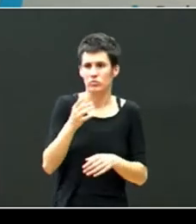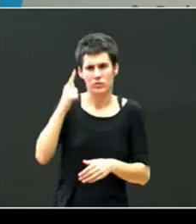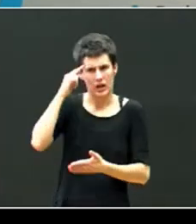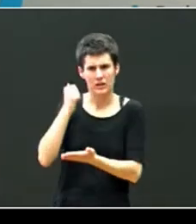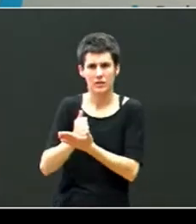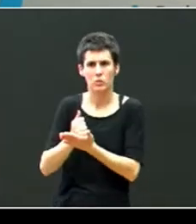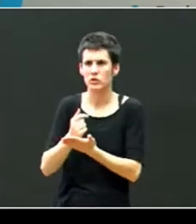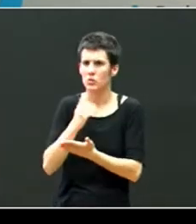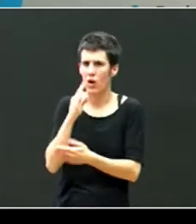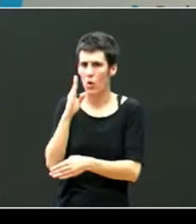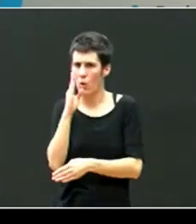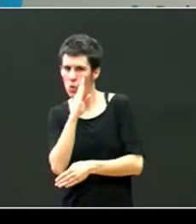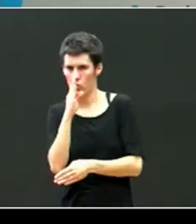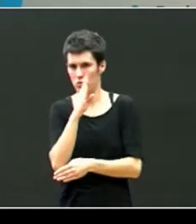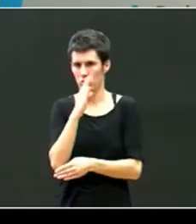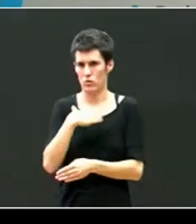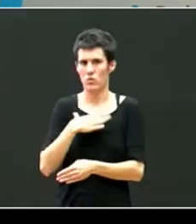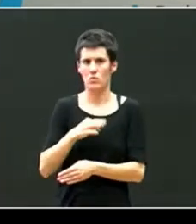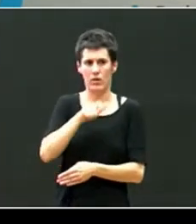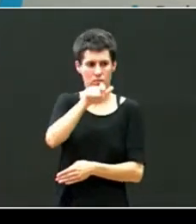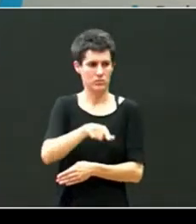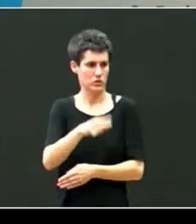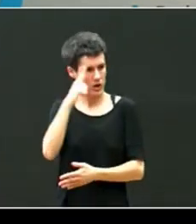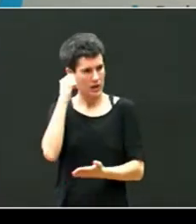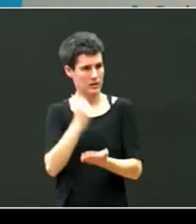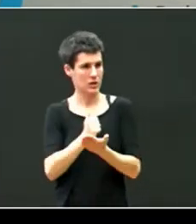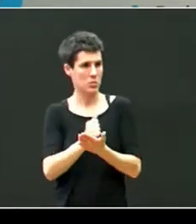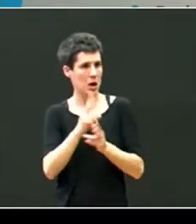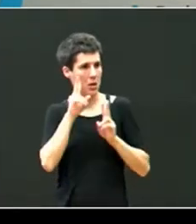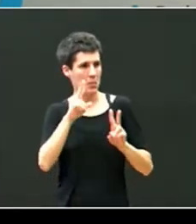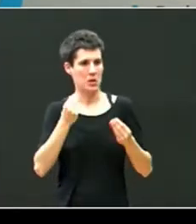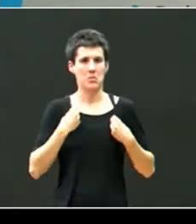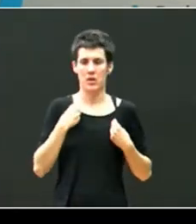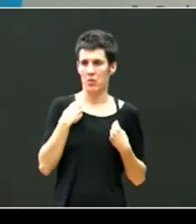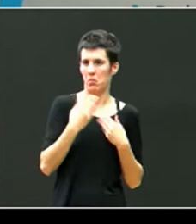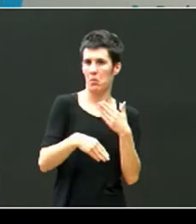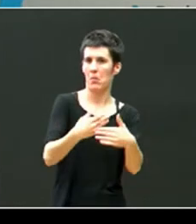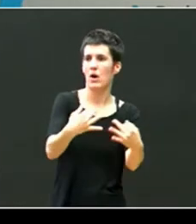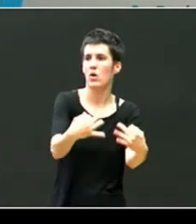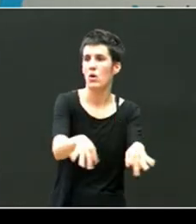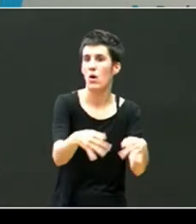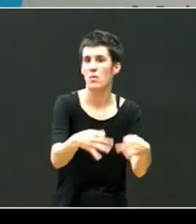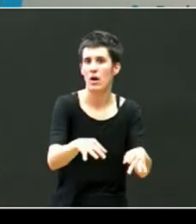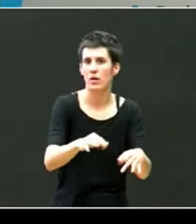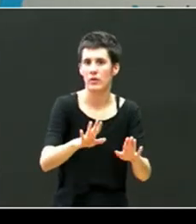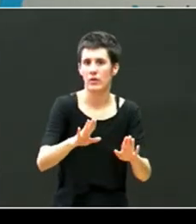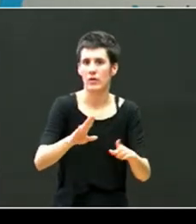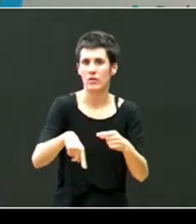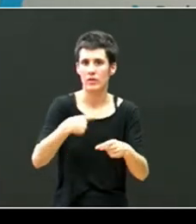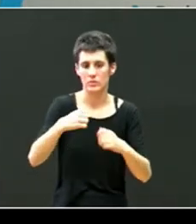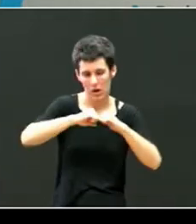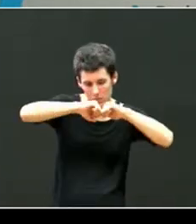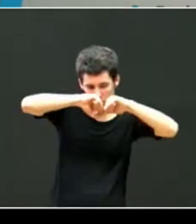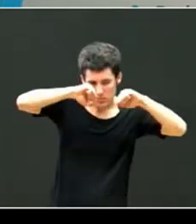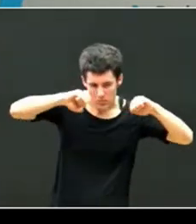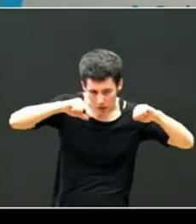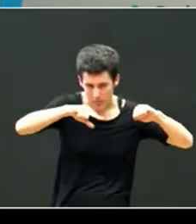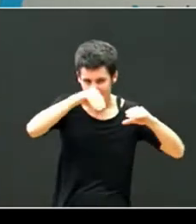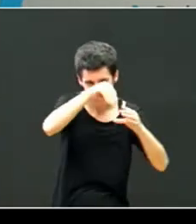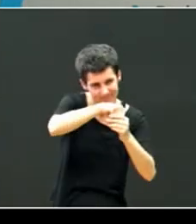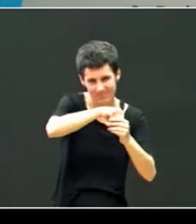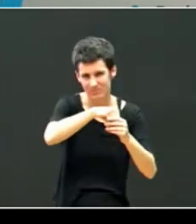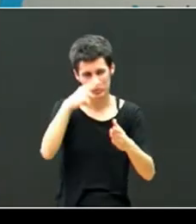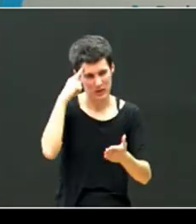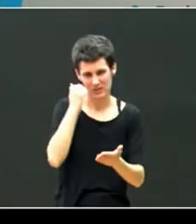oculta tú puedes estar traumatizado y puedes llevar una vida aparentemente normal luego evidentemente no será tan normal pero aparentemente normal